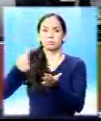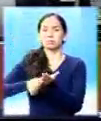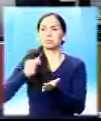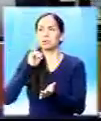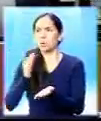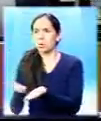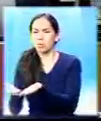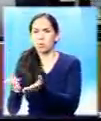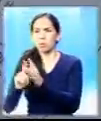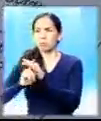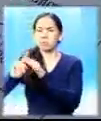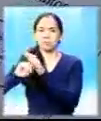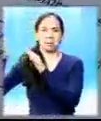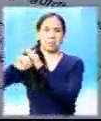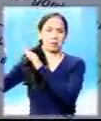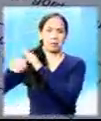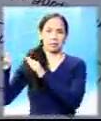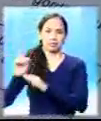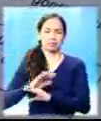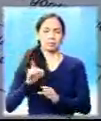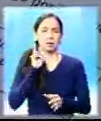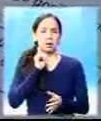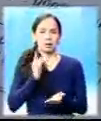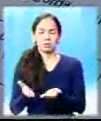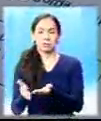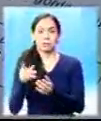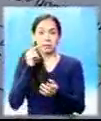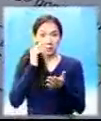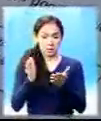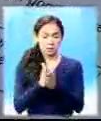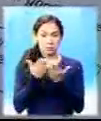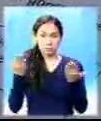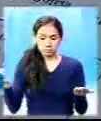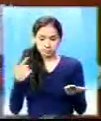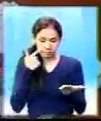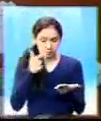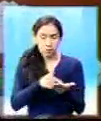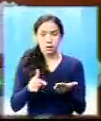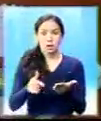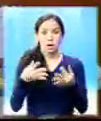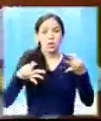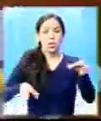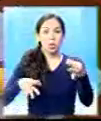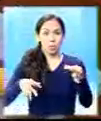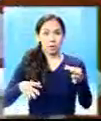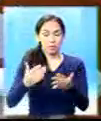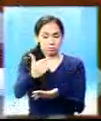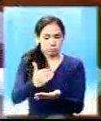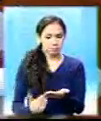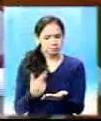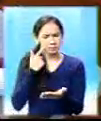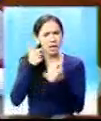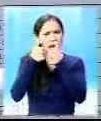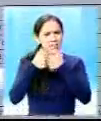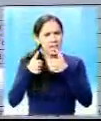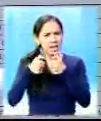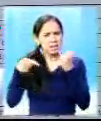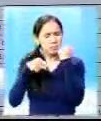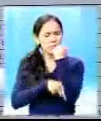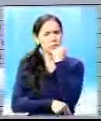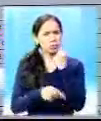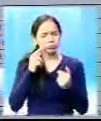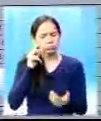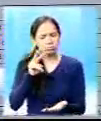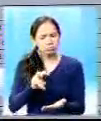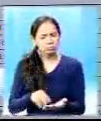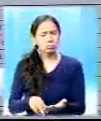posibilidad. En estos documentos de la unidad de análisis del Ministerio Público se puede observar